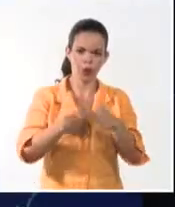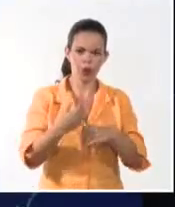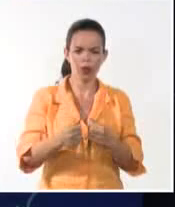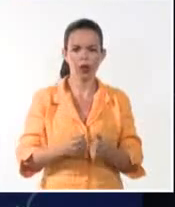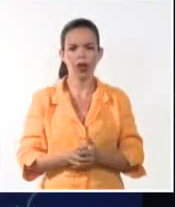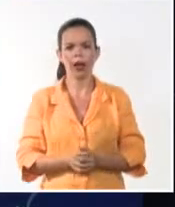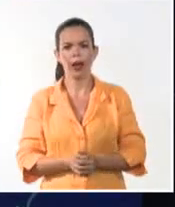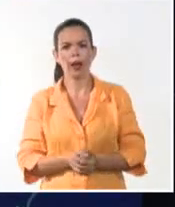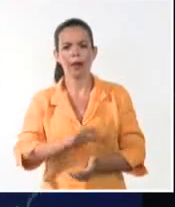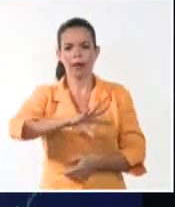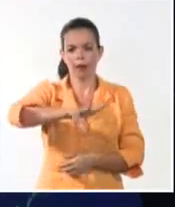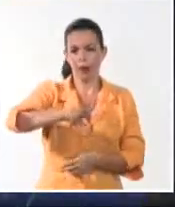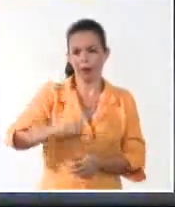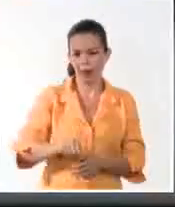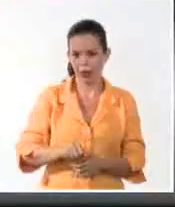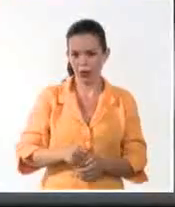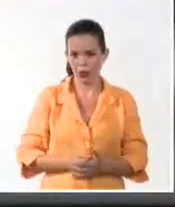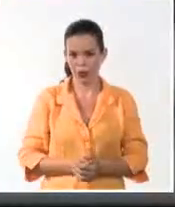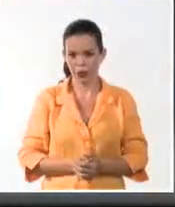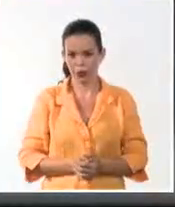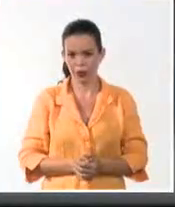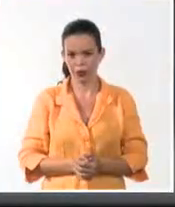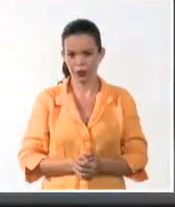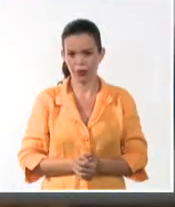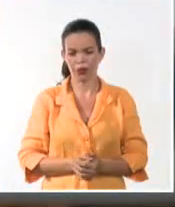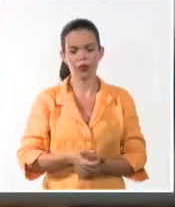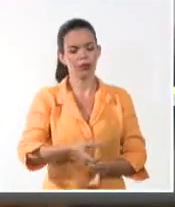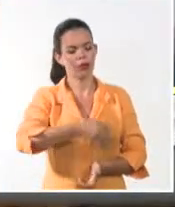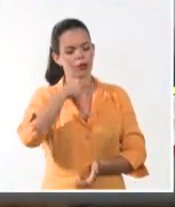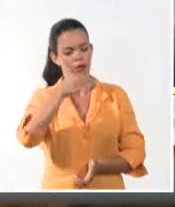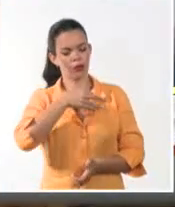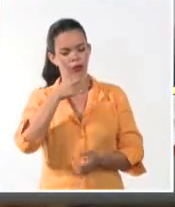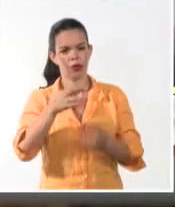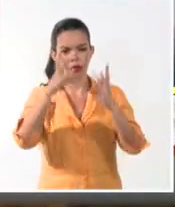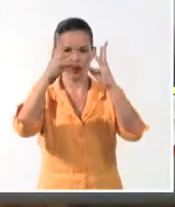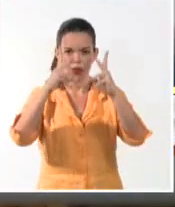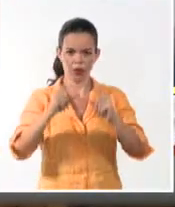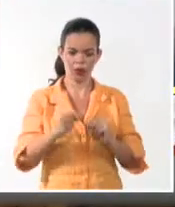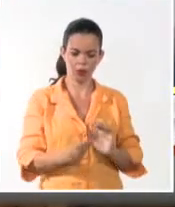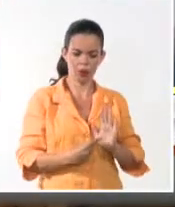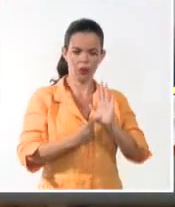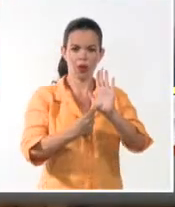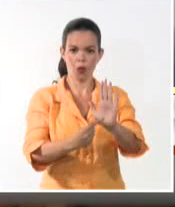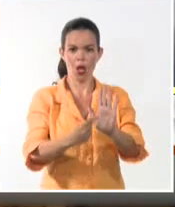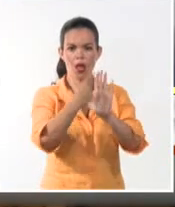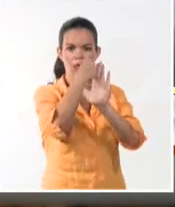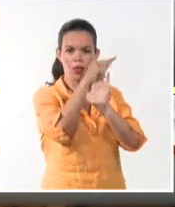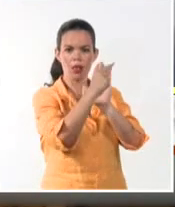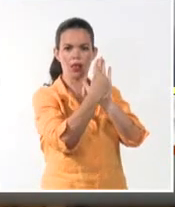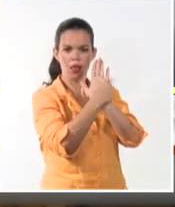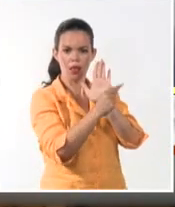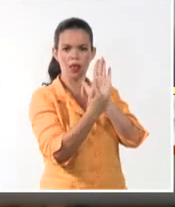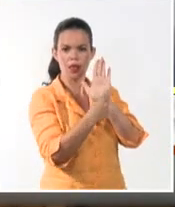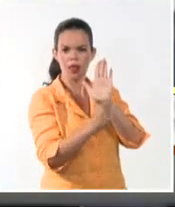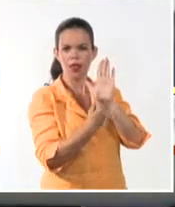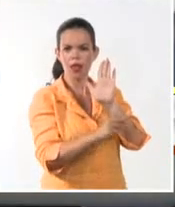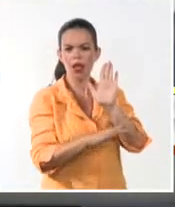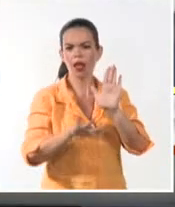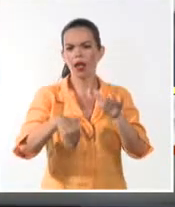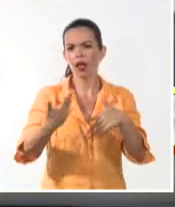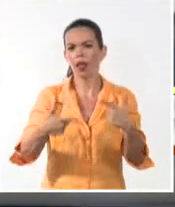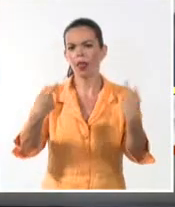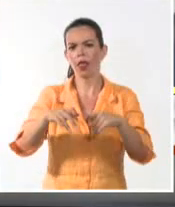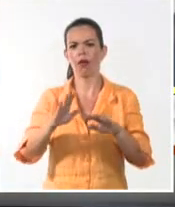es decir, malversación. Como resultado, la parte solicitante ratificó que existen elementos suficientes para la destitución del